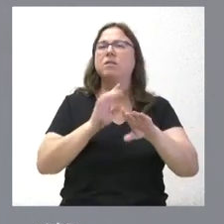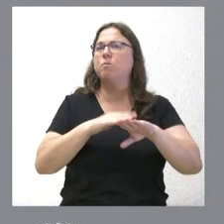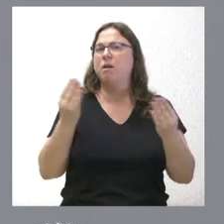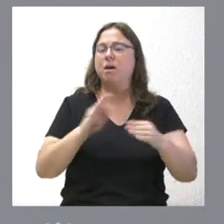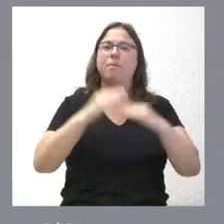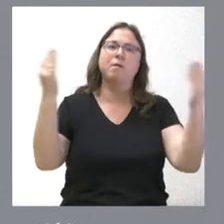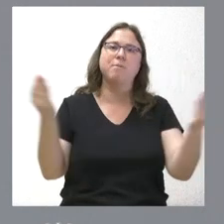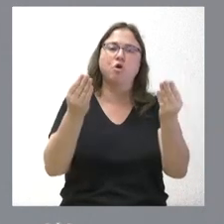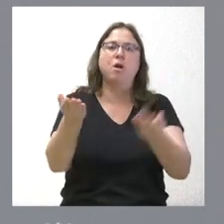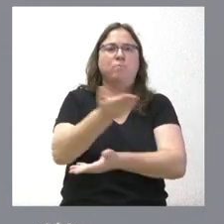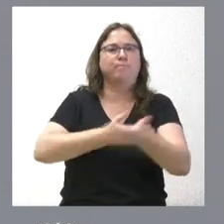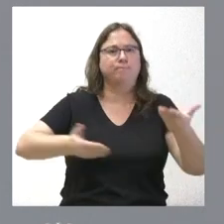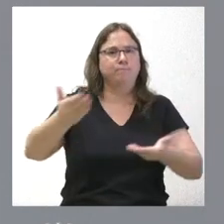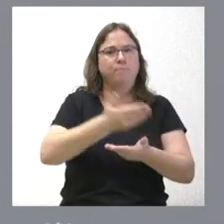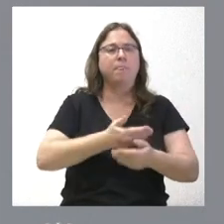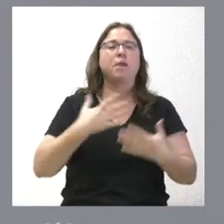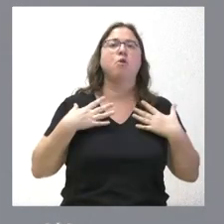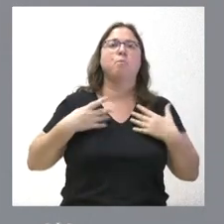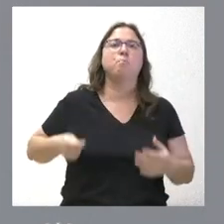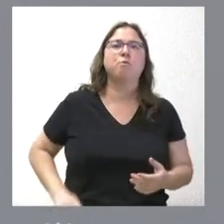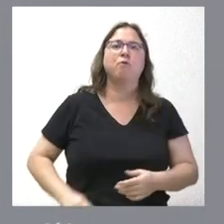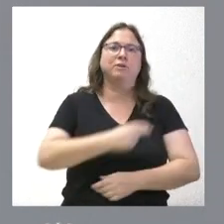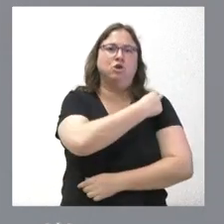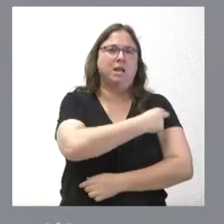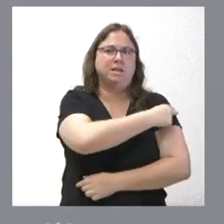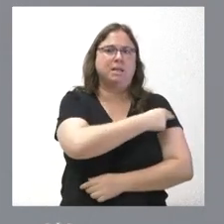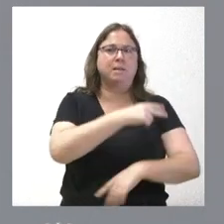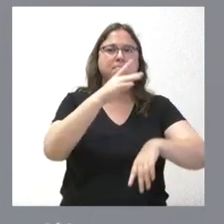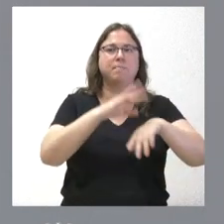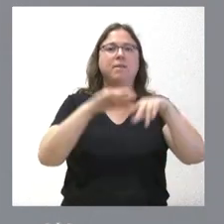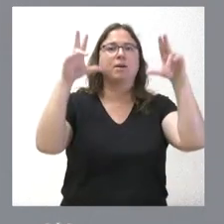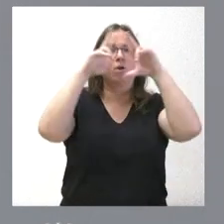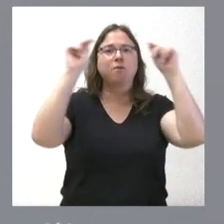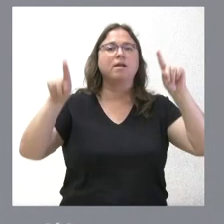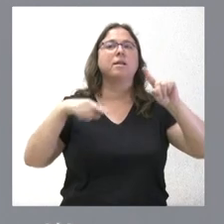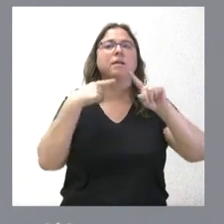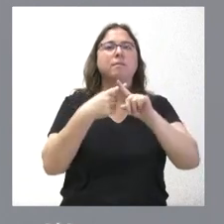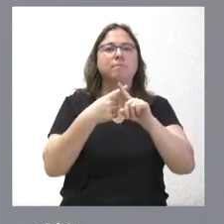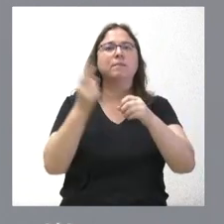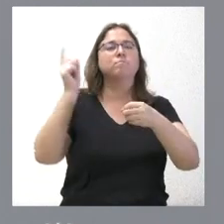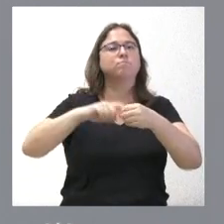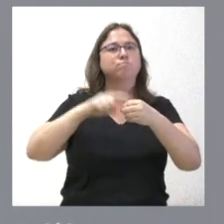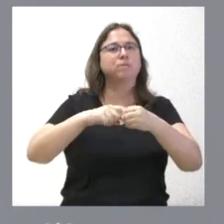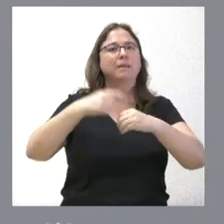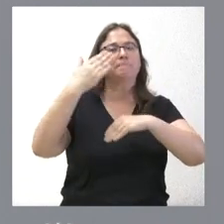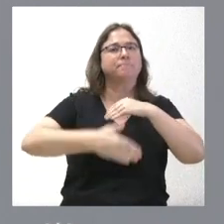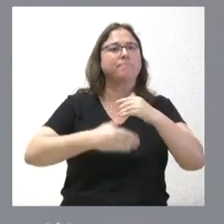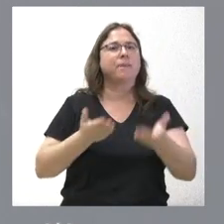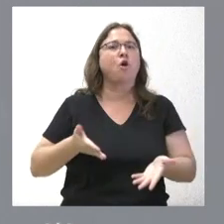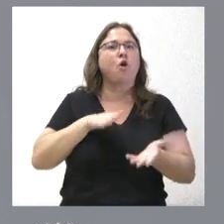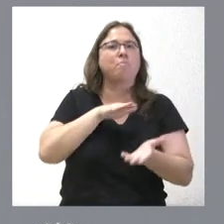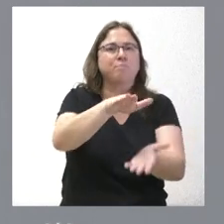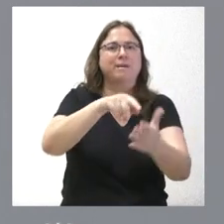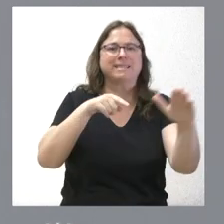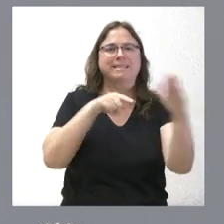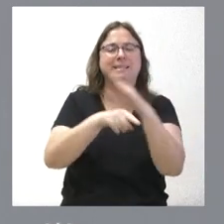la coordinación entre los profesionales sanitarios para que se intervenga en el proceso de prescripción, entrega y gestión